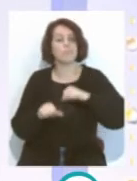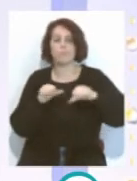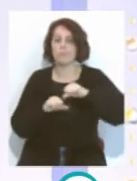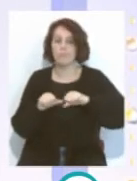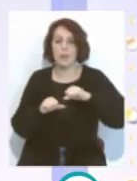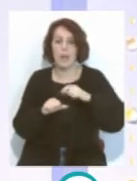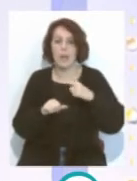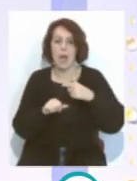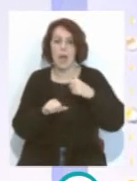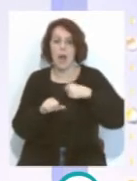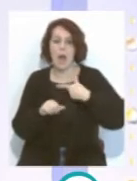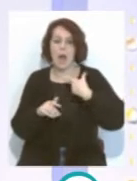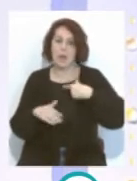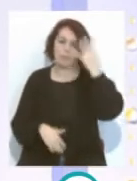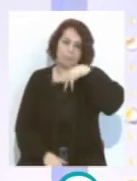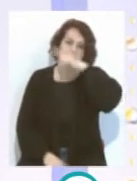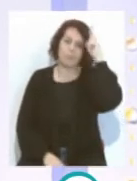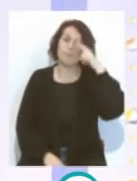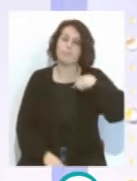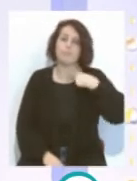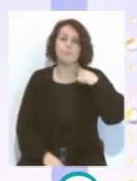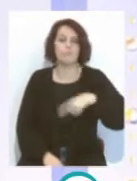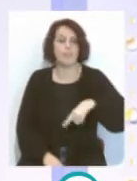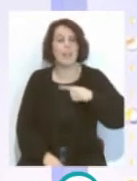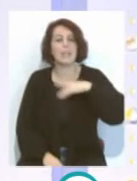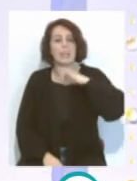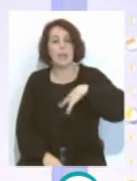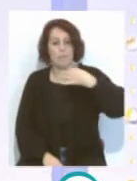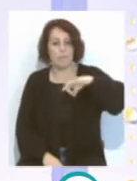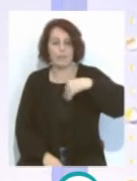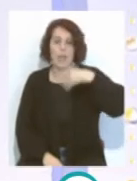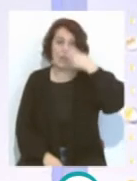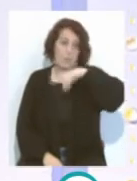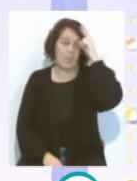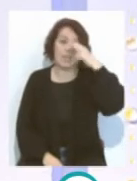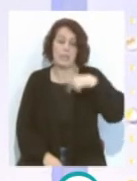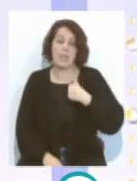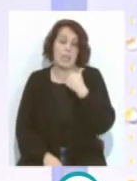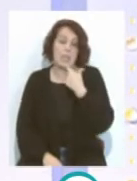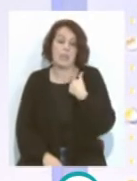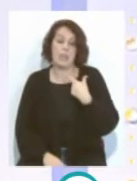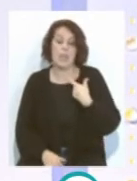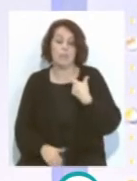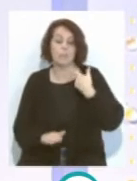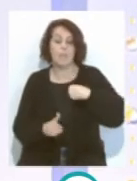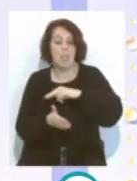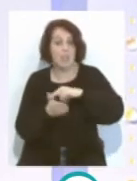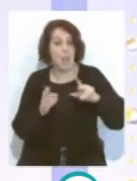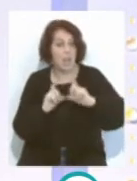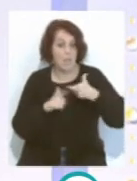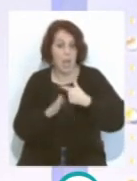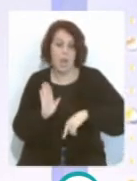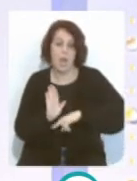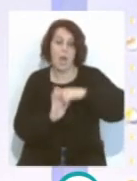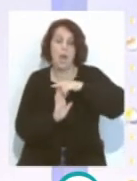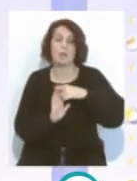Madrid. Y coincide además con un Celta que viene escapando de esos puestos de peligro. Y situándose en